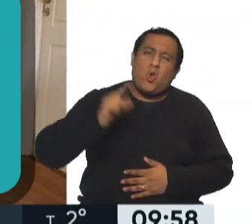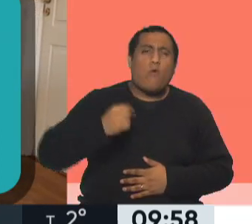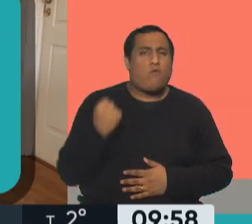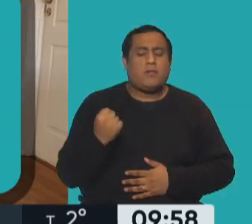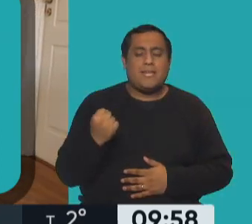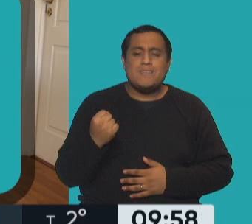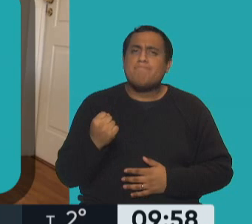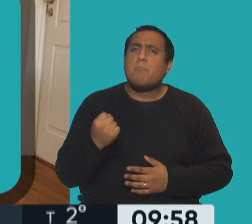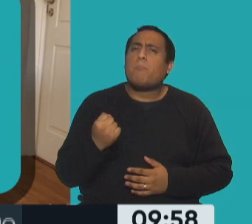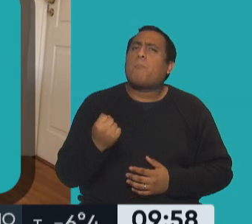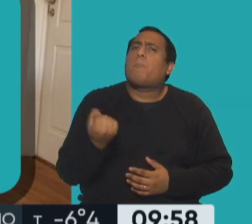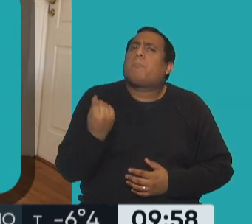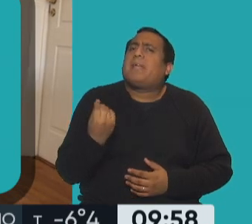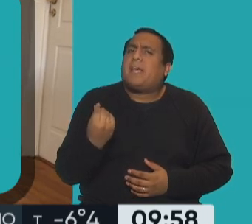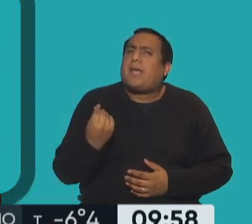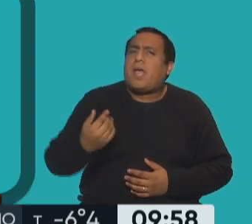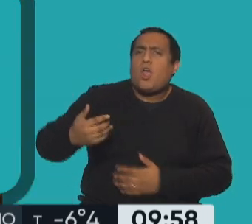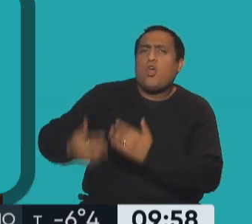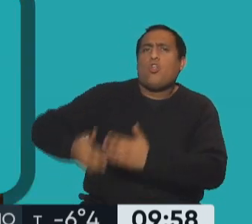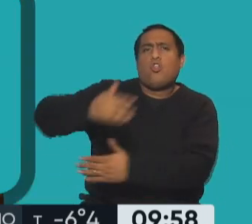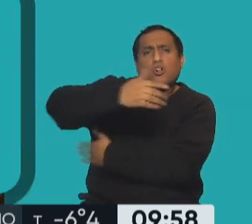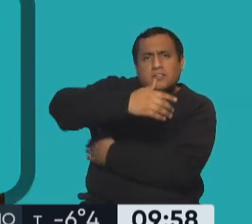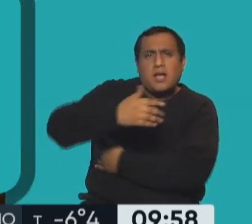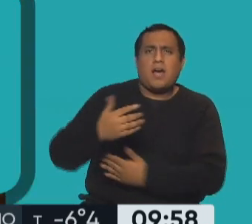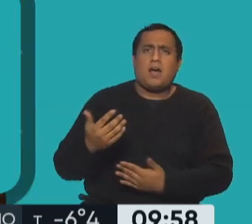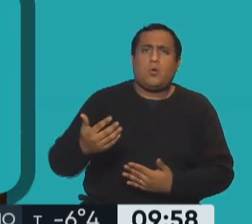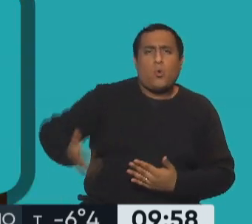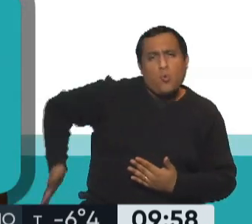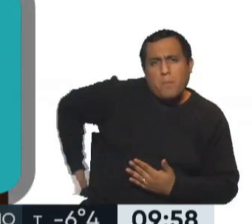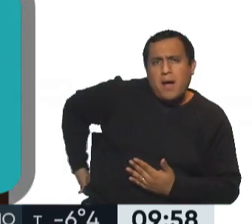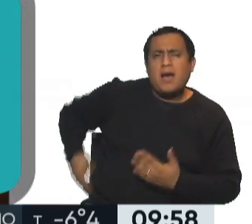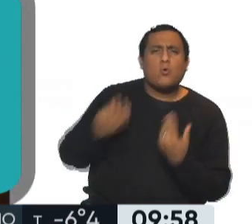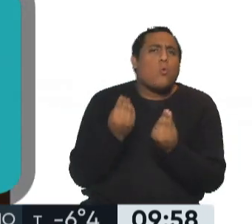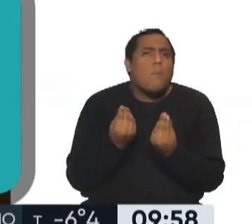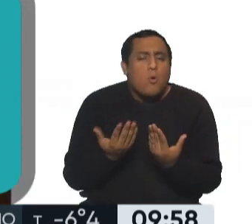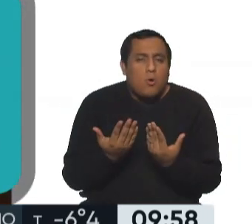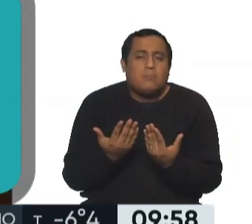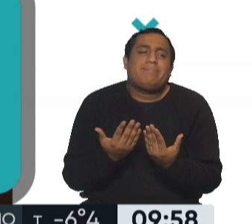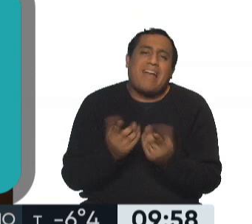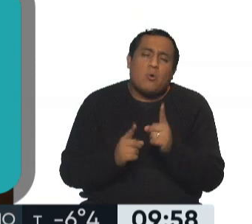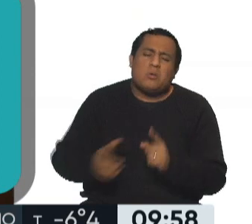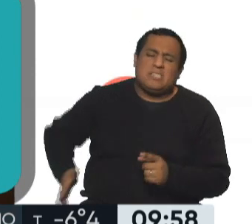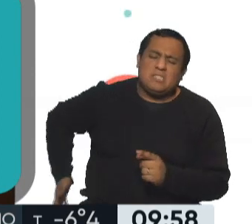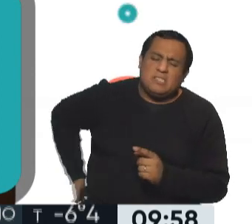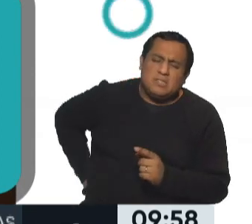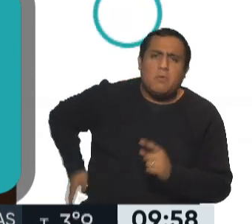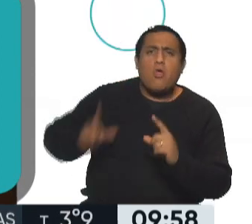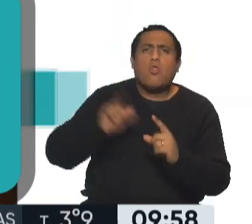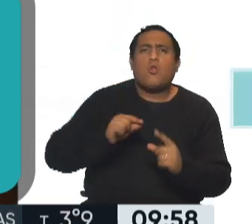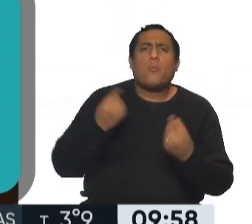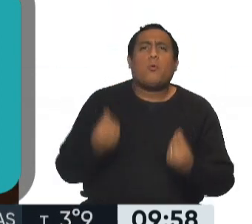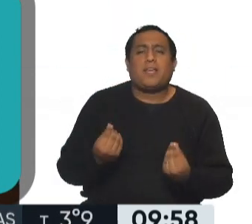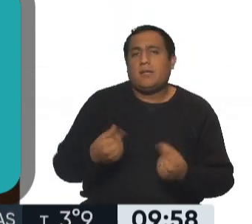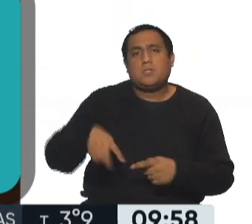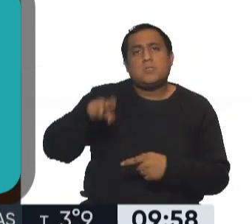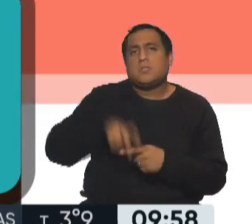tiene fuertes dolores de espalda dorsal lumbar la mayoría de las personas en estos dolores lumbares pero justamente porque por pasar mucho